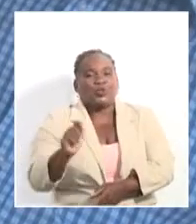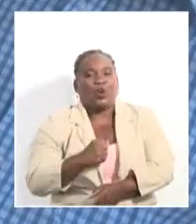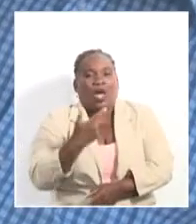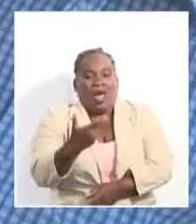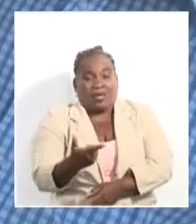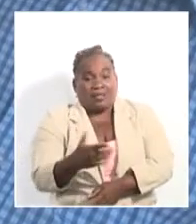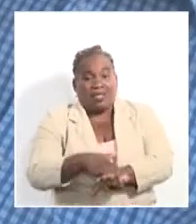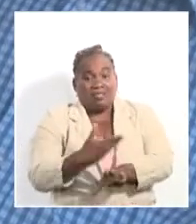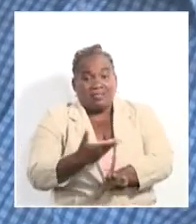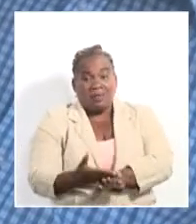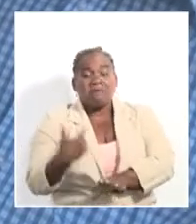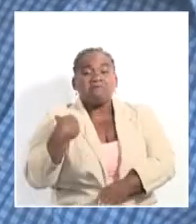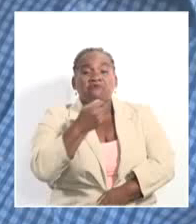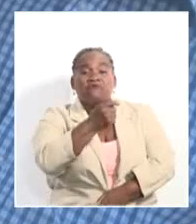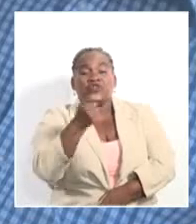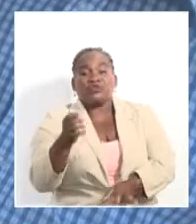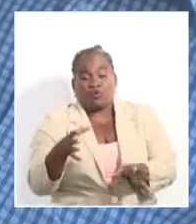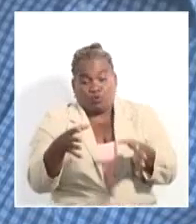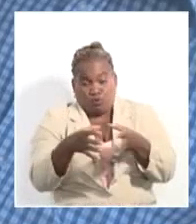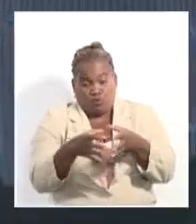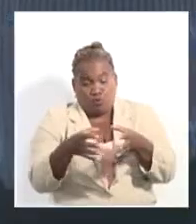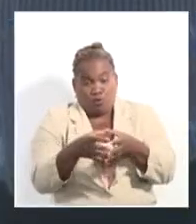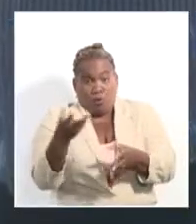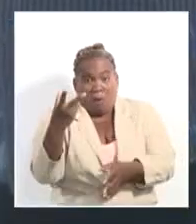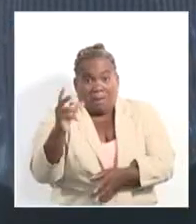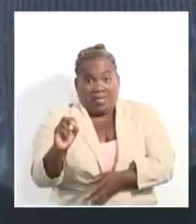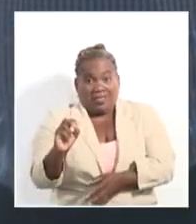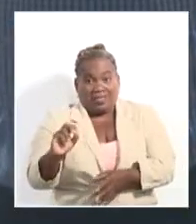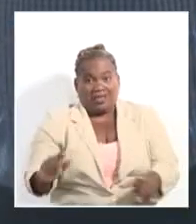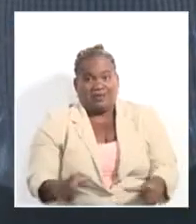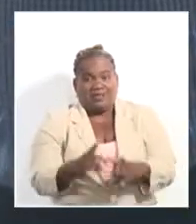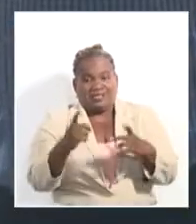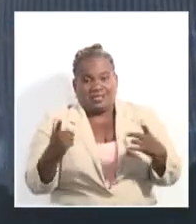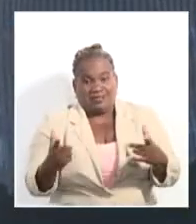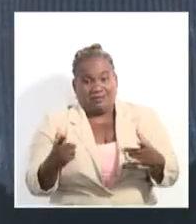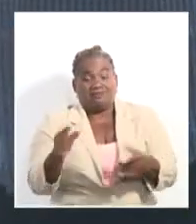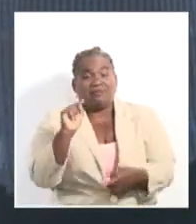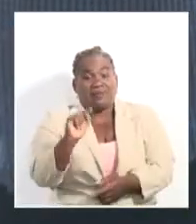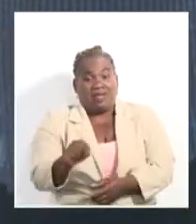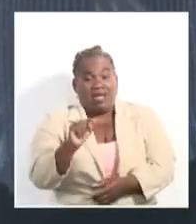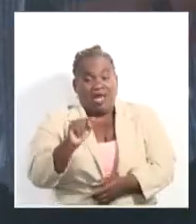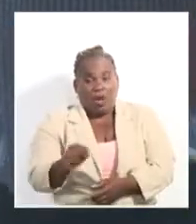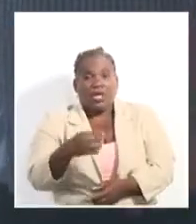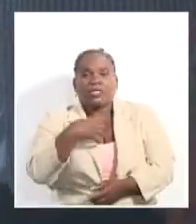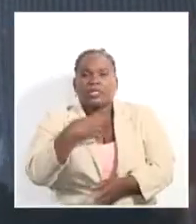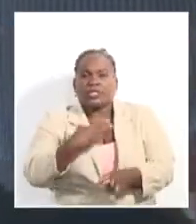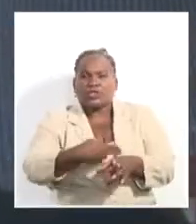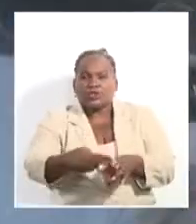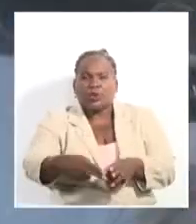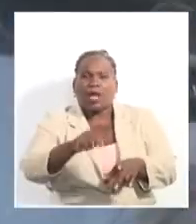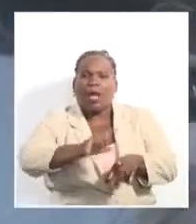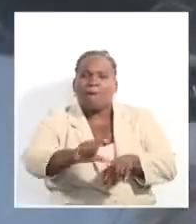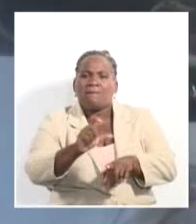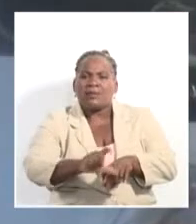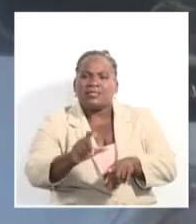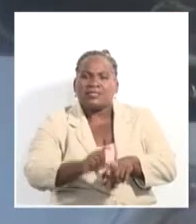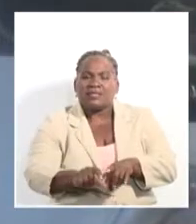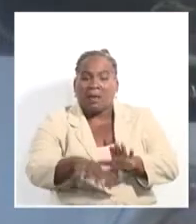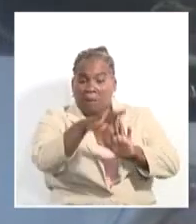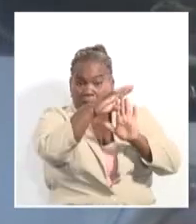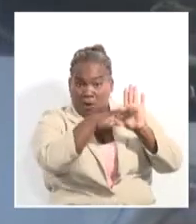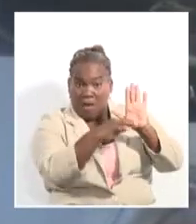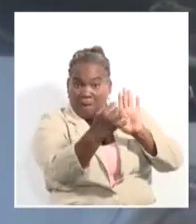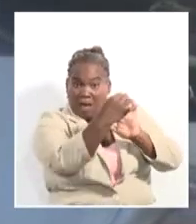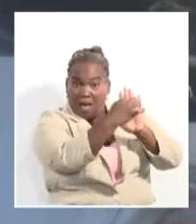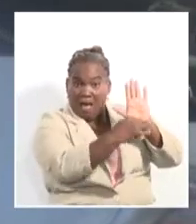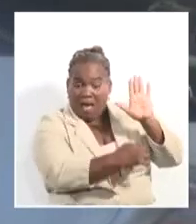profesor y director general del conjunto músico-danzario 20 Aniversario, entidad portadora de la riqueza cultural campesina. En el programa previsto